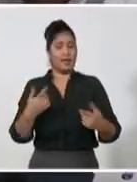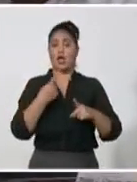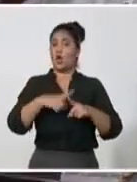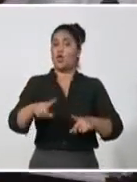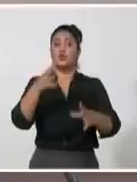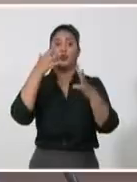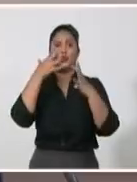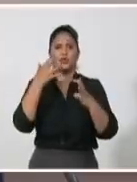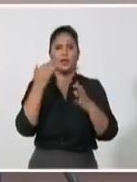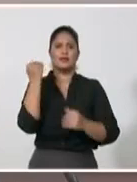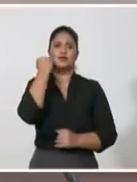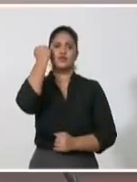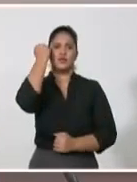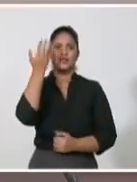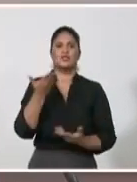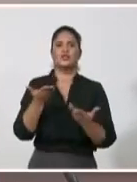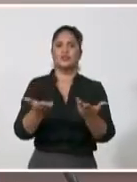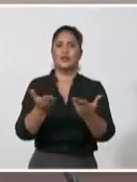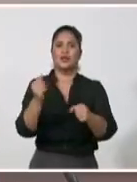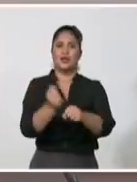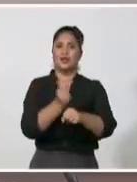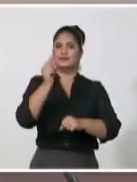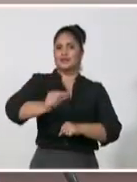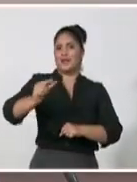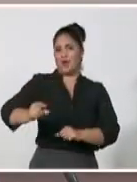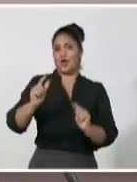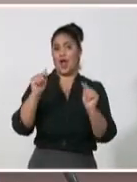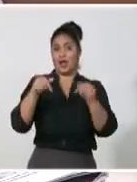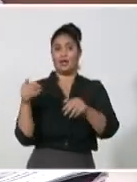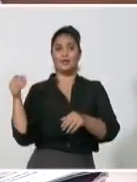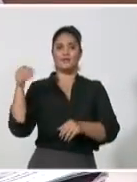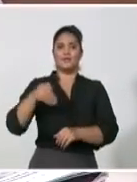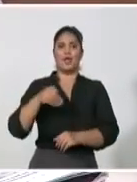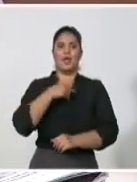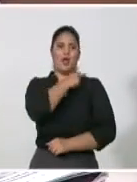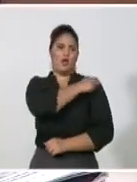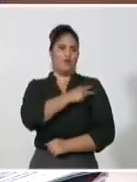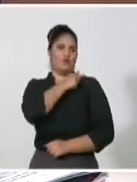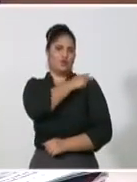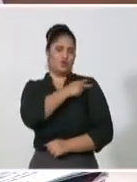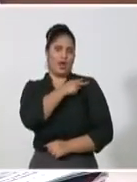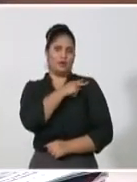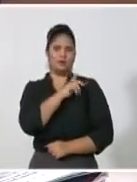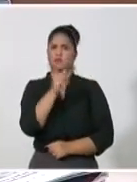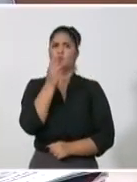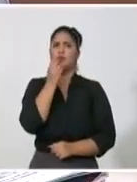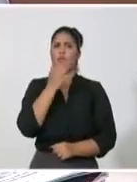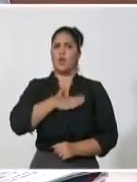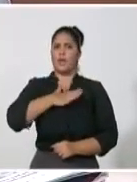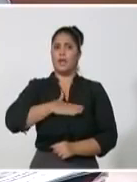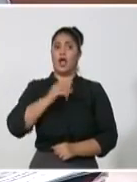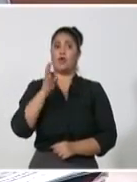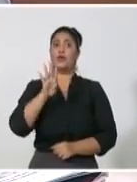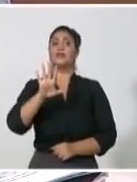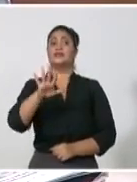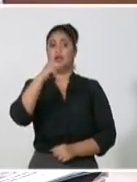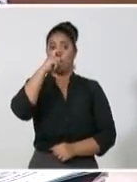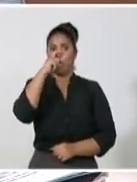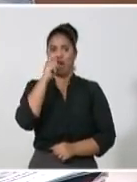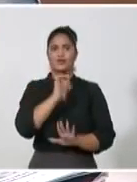superación profesional. Por ejemplo, nosotros no podemos esperar que la persona llegue a los 45 años para que piense en un doctorado